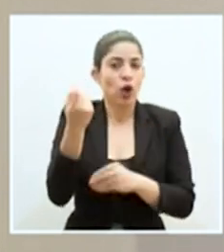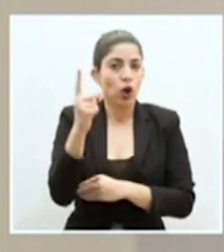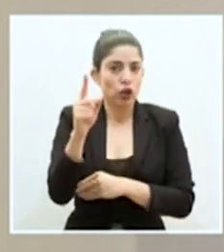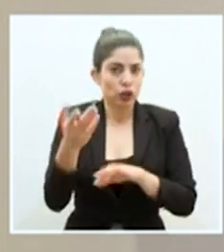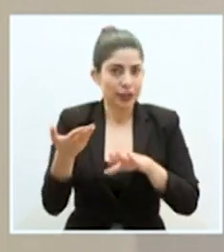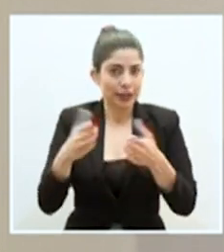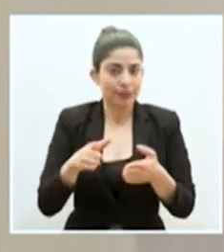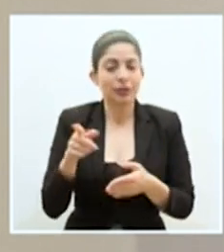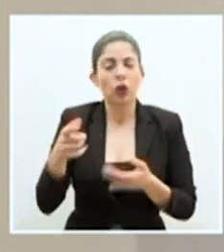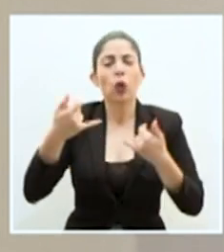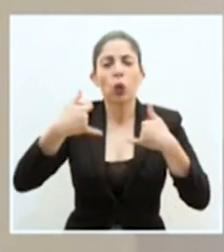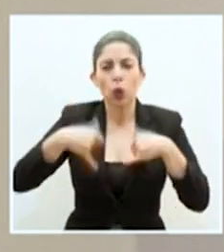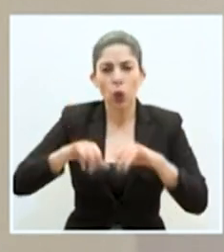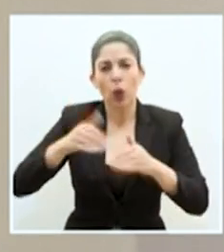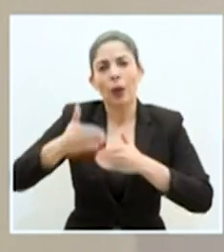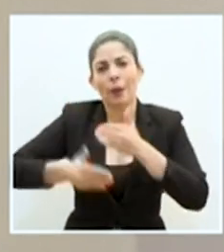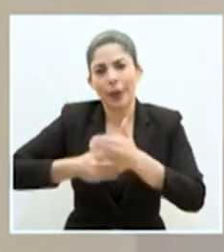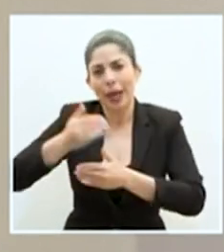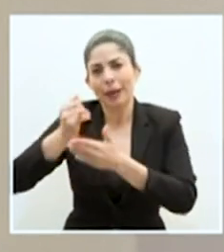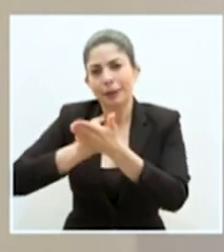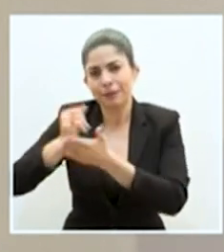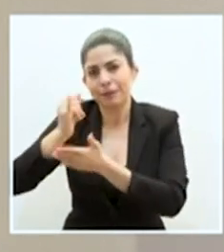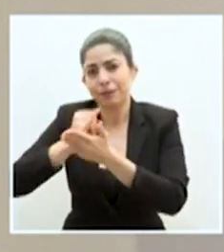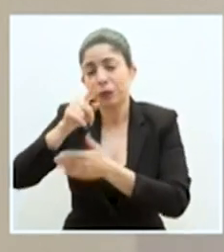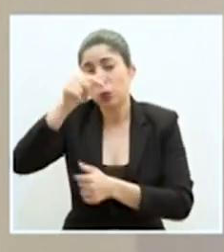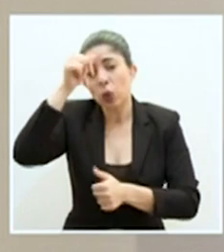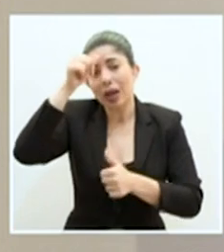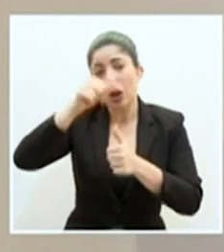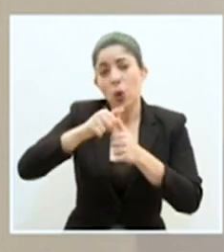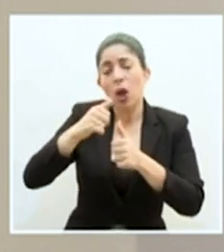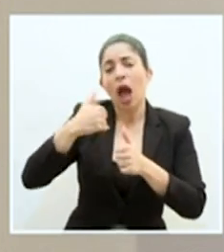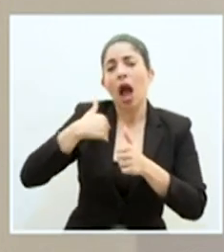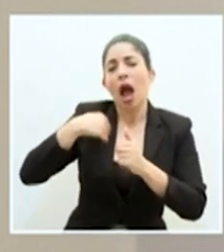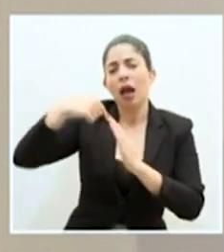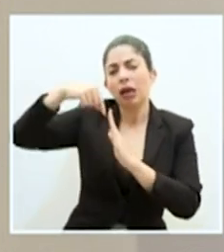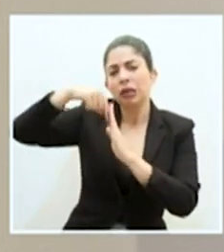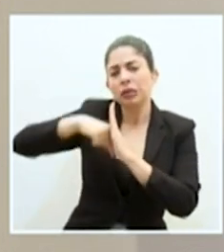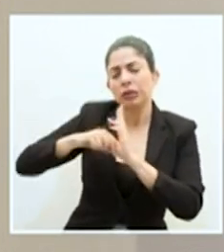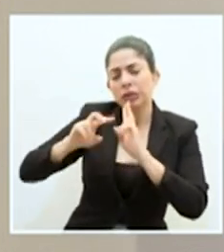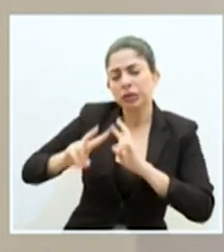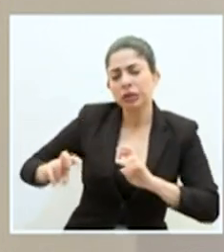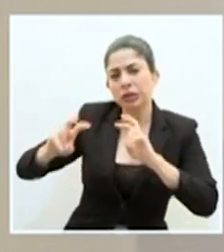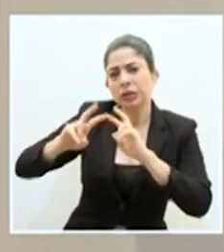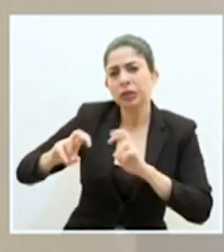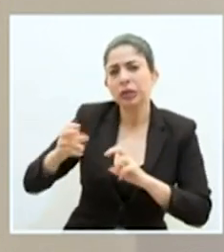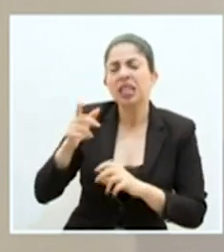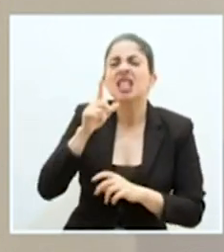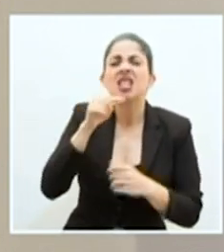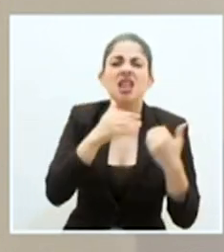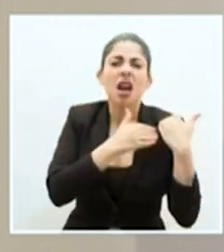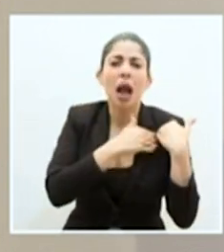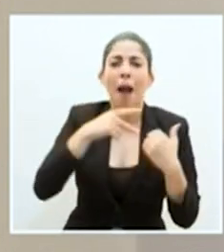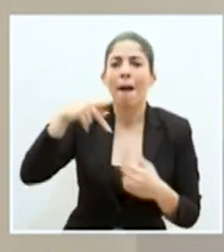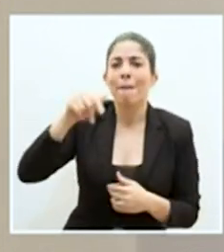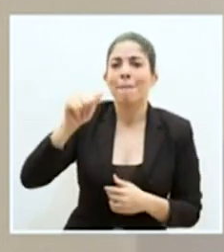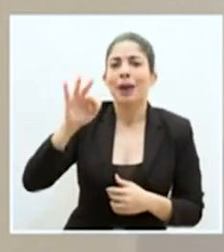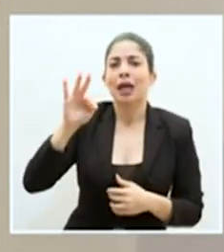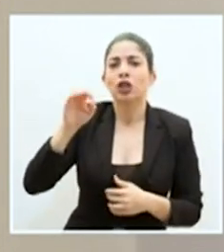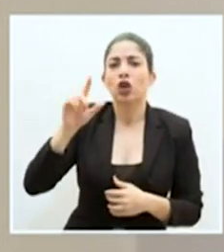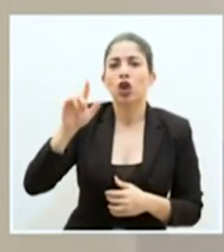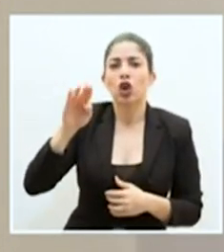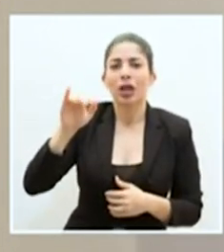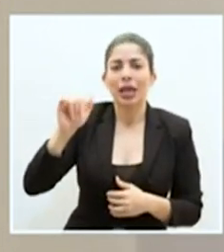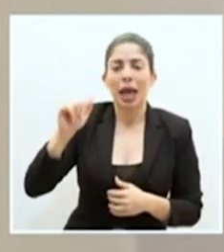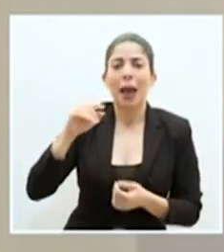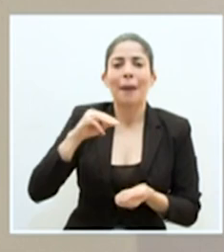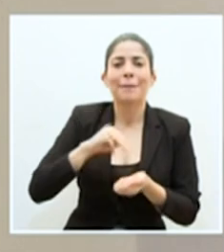eso sigue en investigación. Recordemos que se están ampliando los análisis por parte de patología medicatura forense,